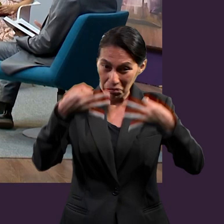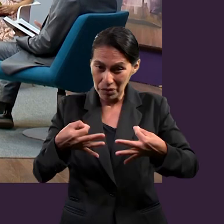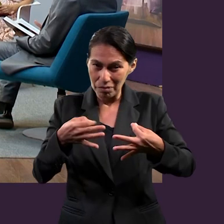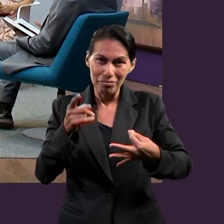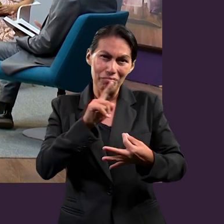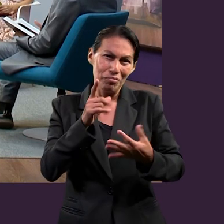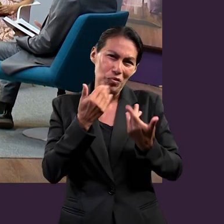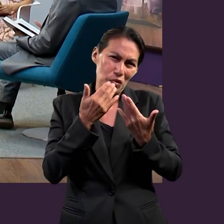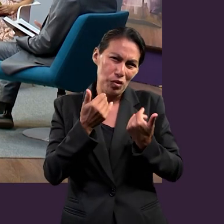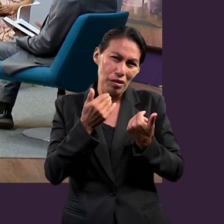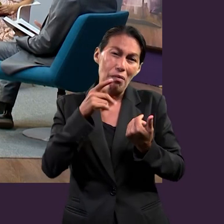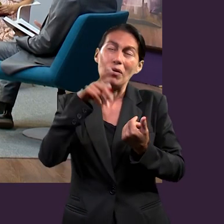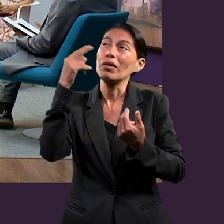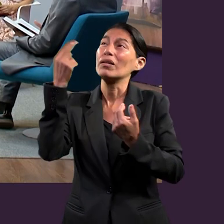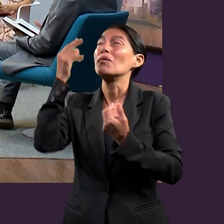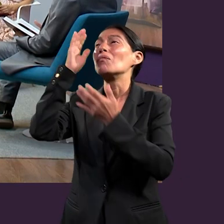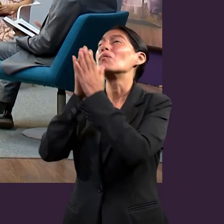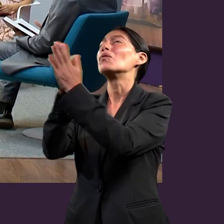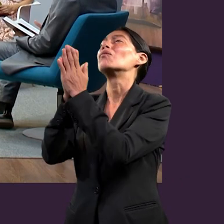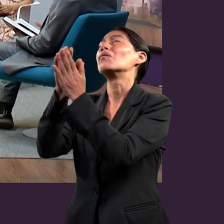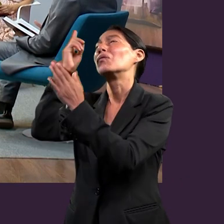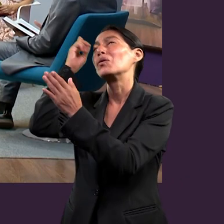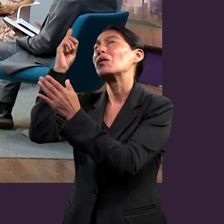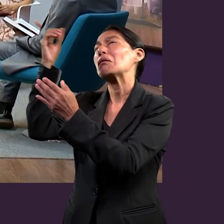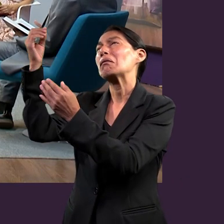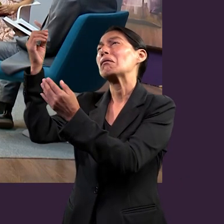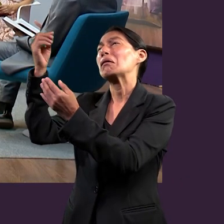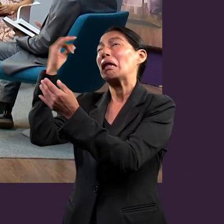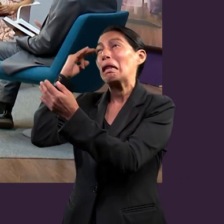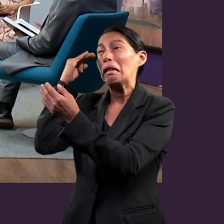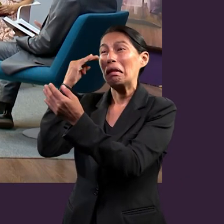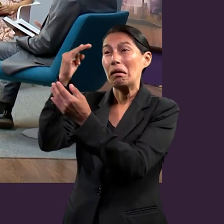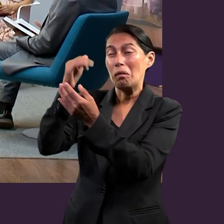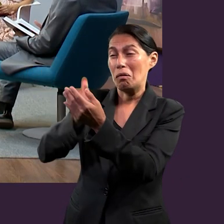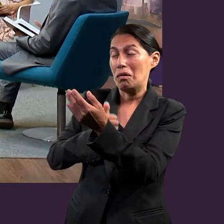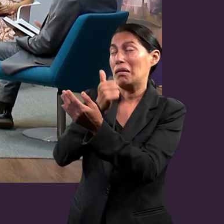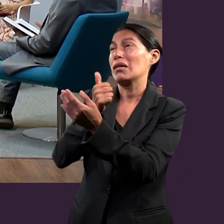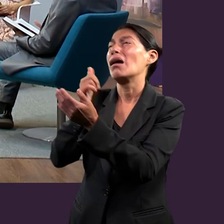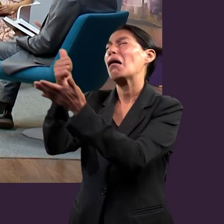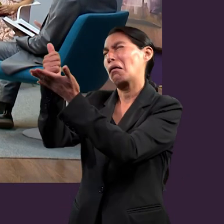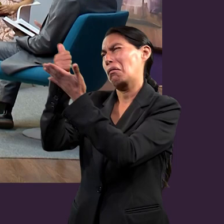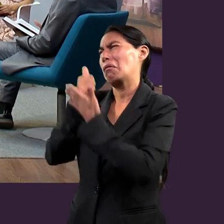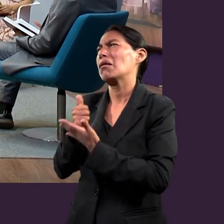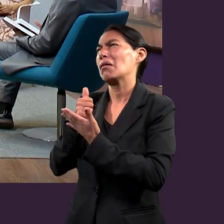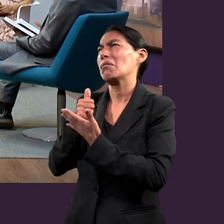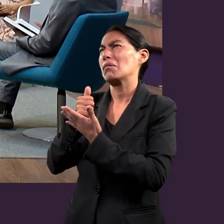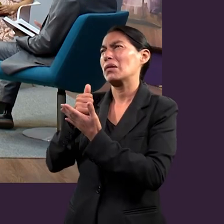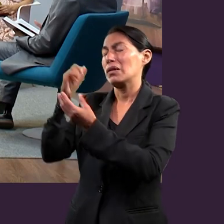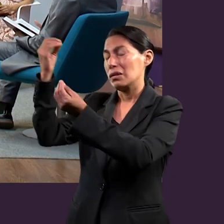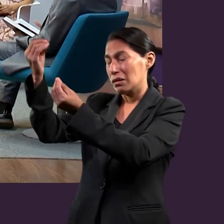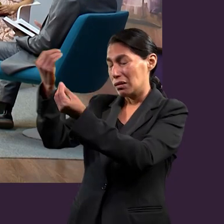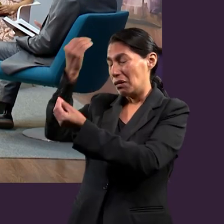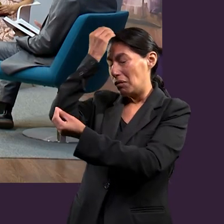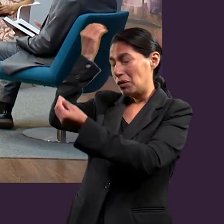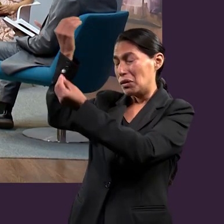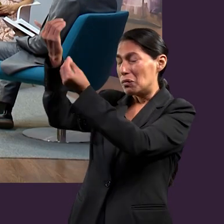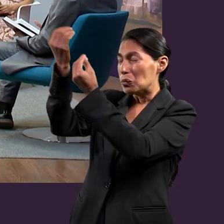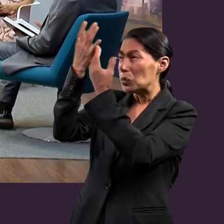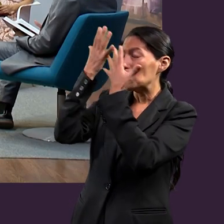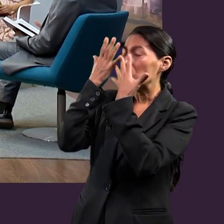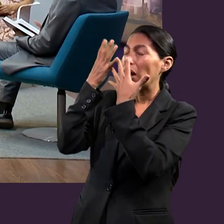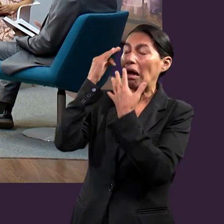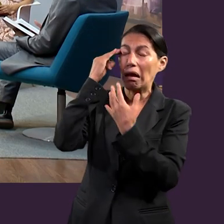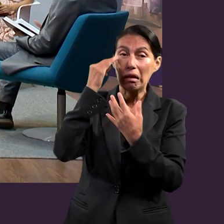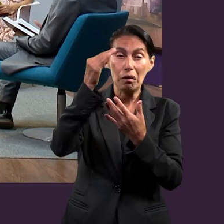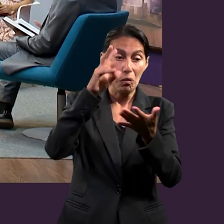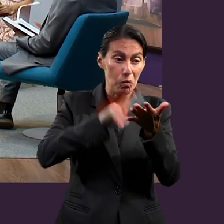tenemos, pues lo que estamos hablando es pedir a Dios sabiduría, para que nos ayude a llegar así, a tener esa herramienta tan valiosa que